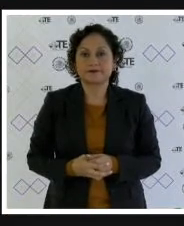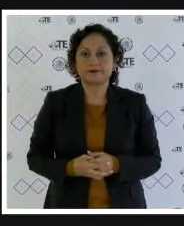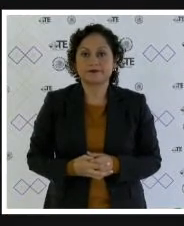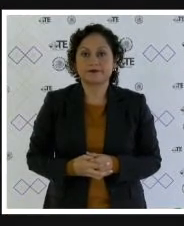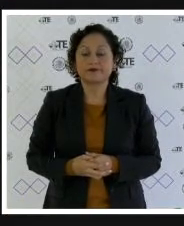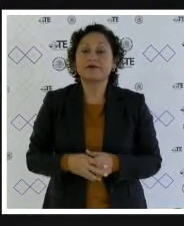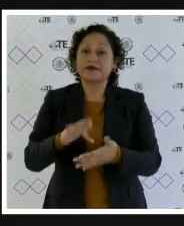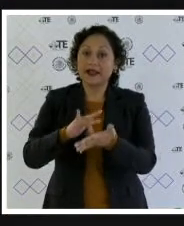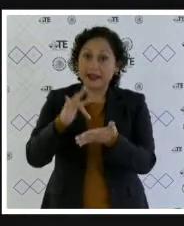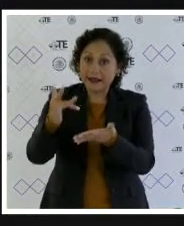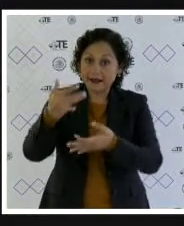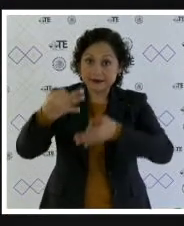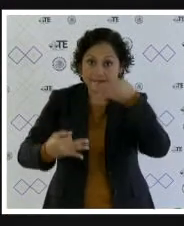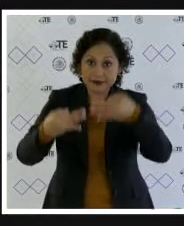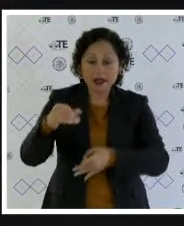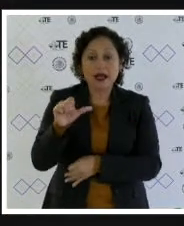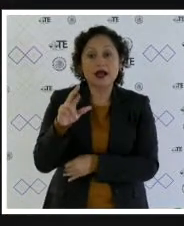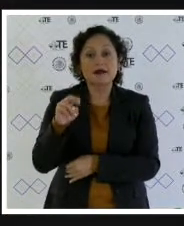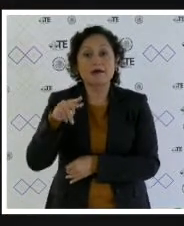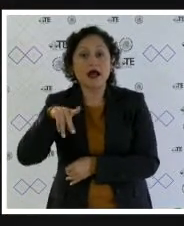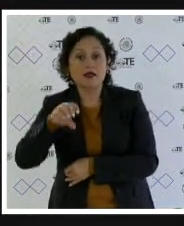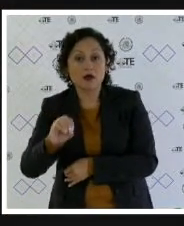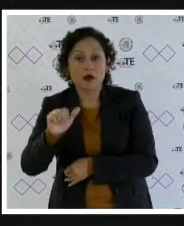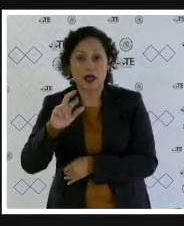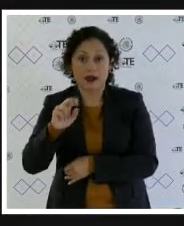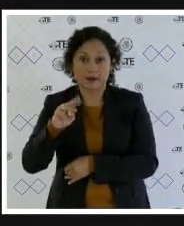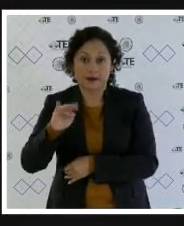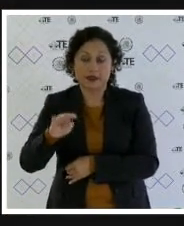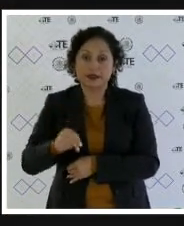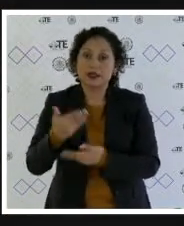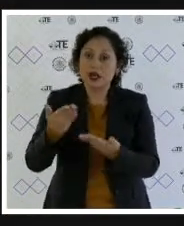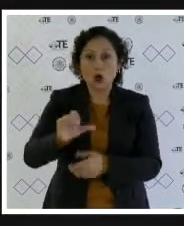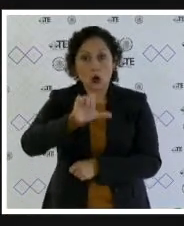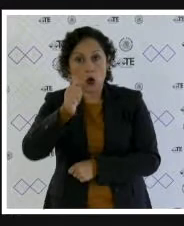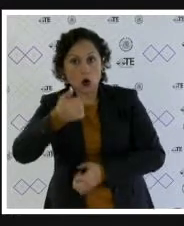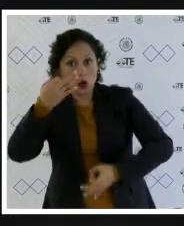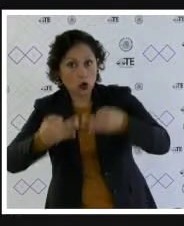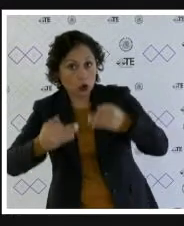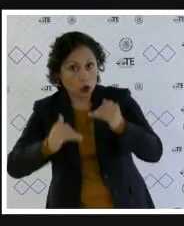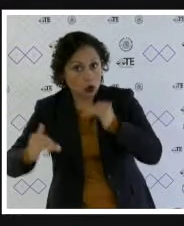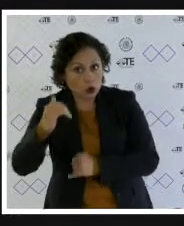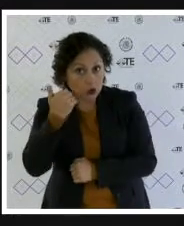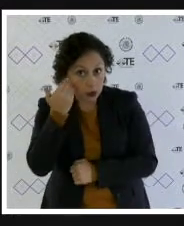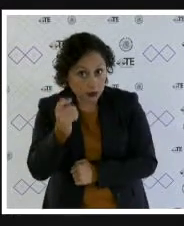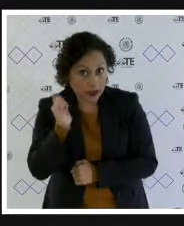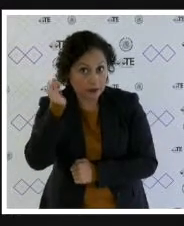Muchas gracias, magistrado Armando Ambriz. ¿Alguna otra magistratura que desee tomar la palabra?